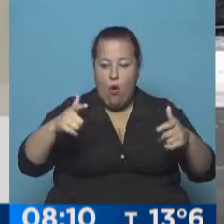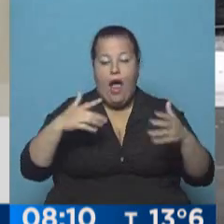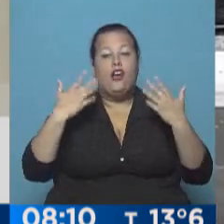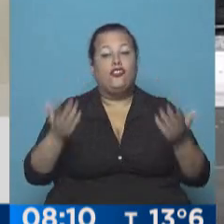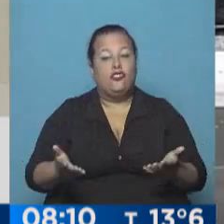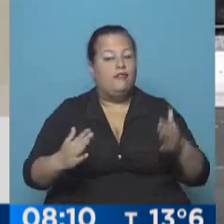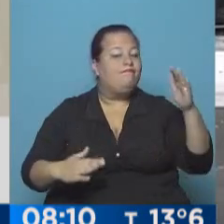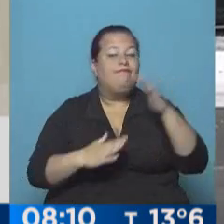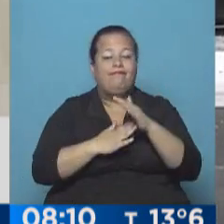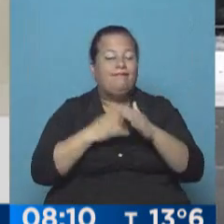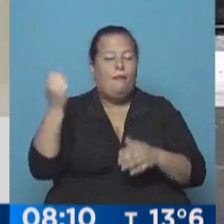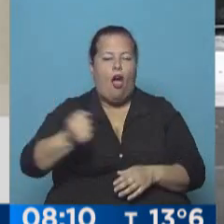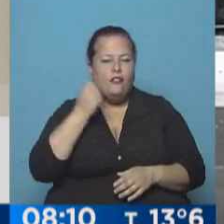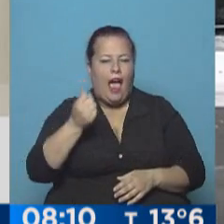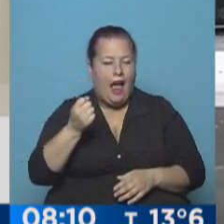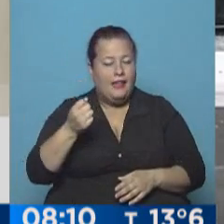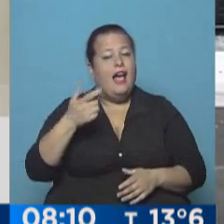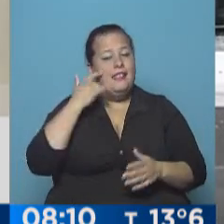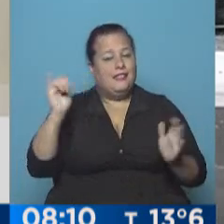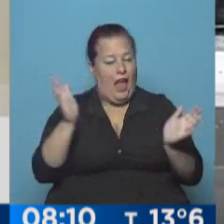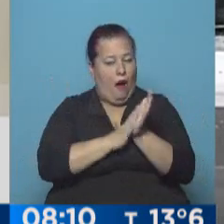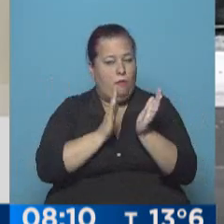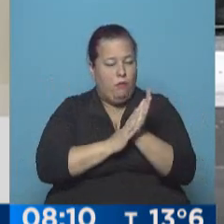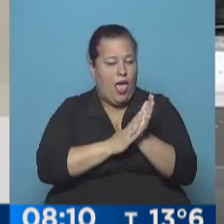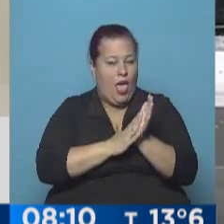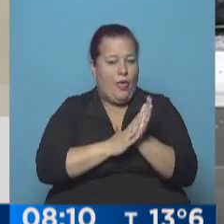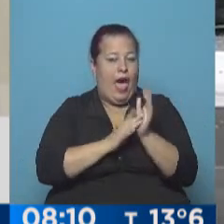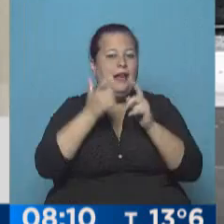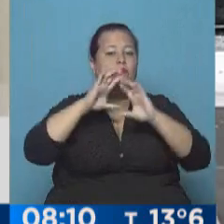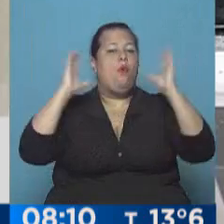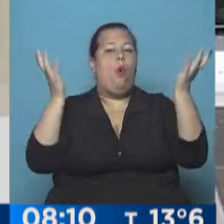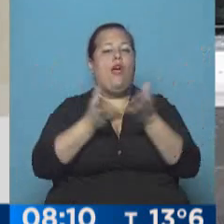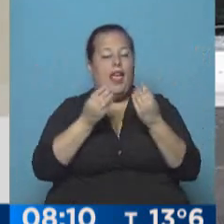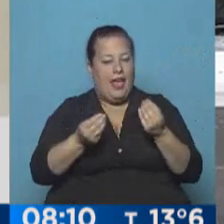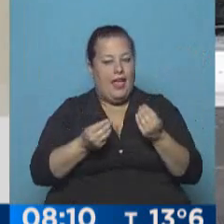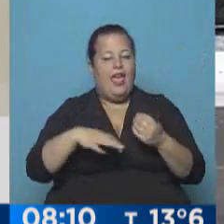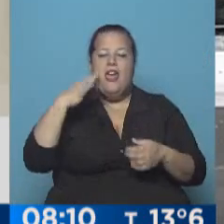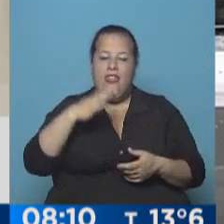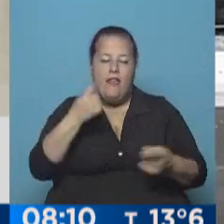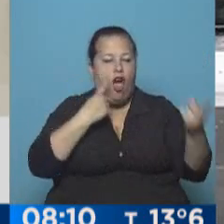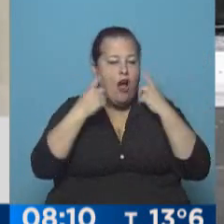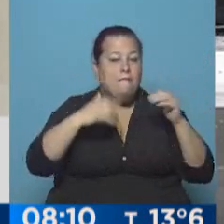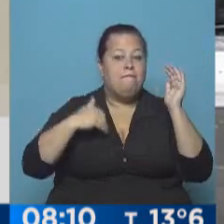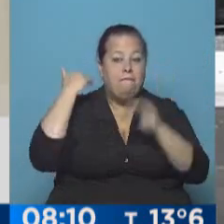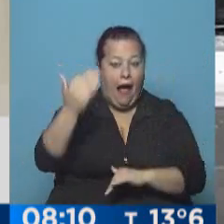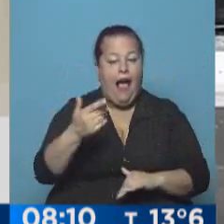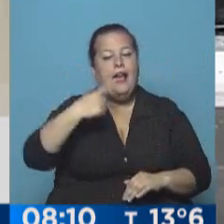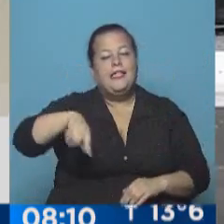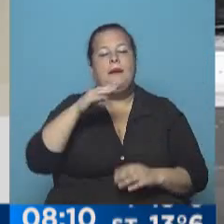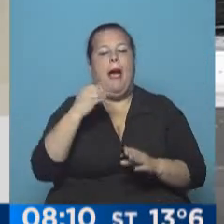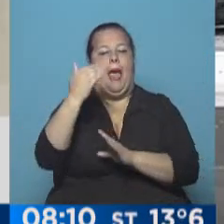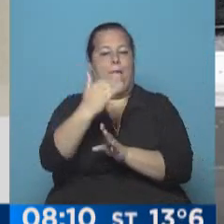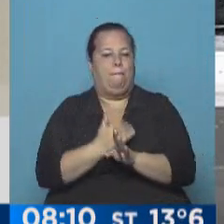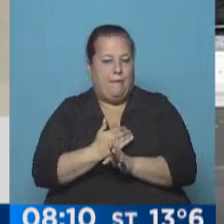que el eje fundamental, y esto lo ha comprobado la experiencia mundial, es ejercer los controles, y esto es lo único que